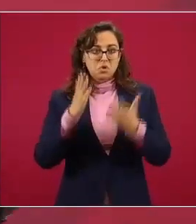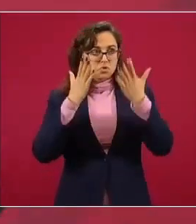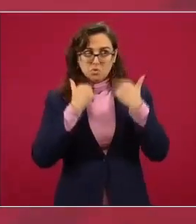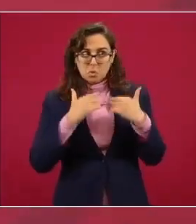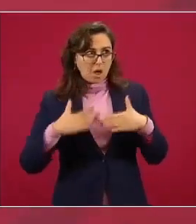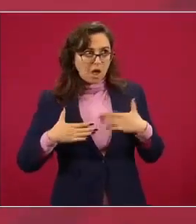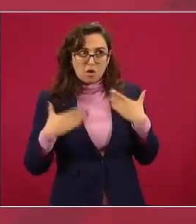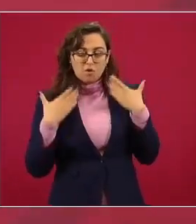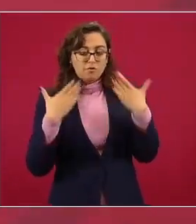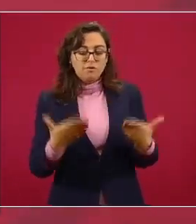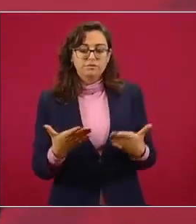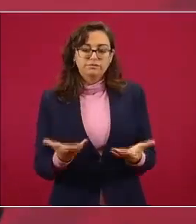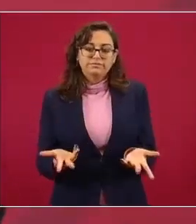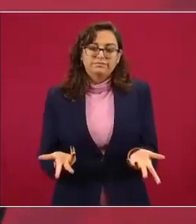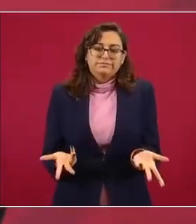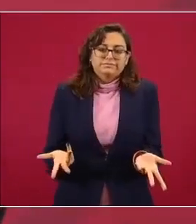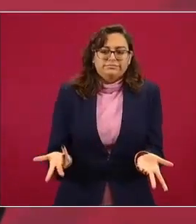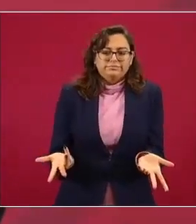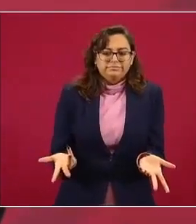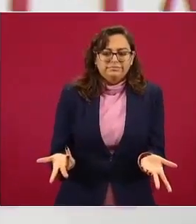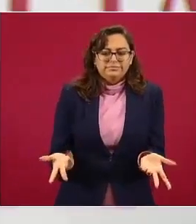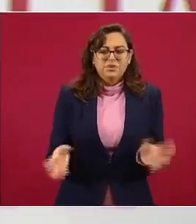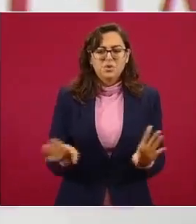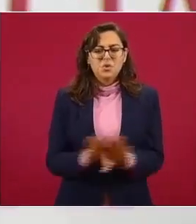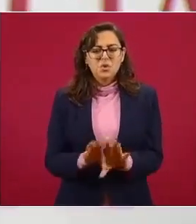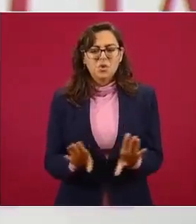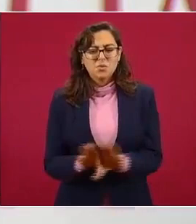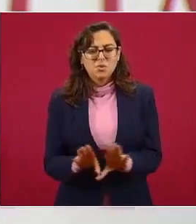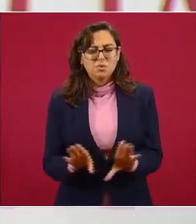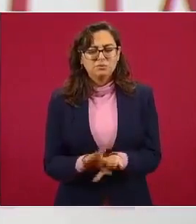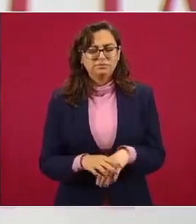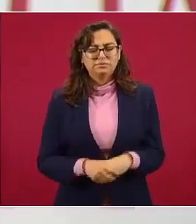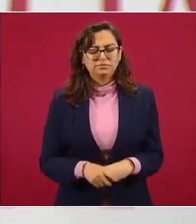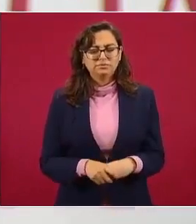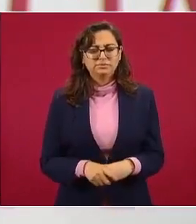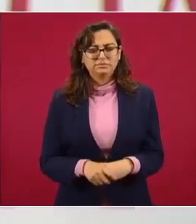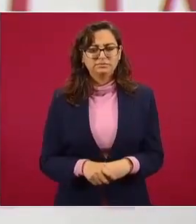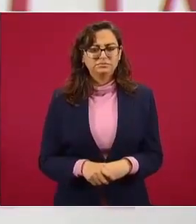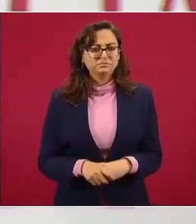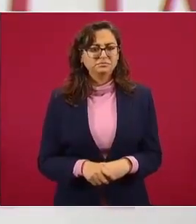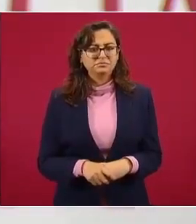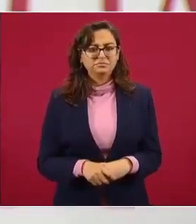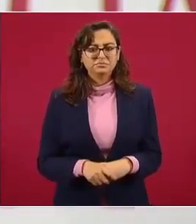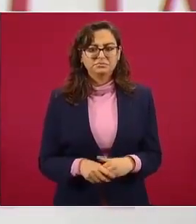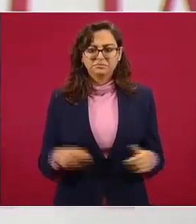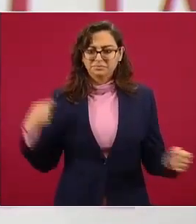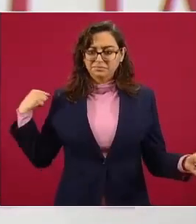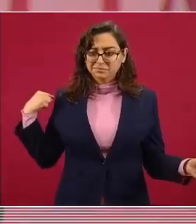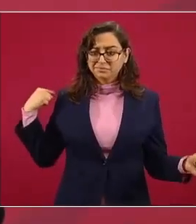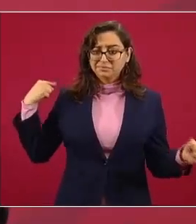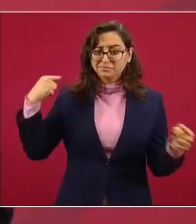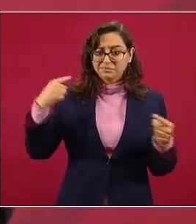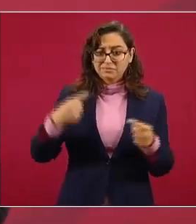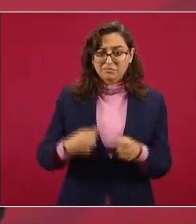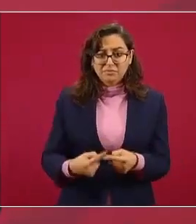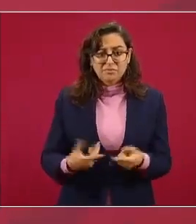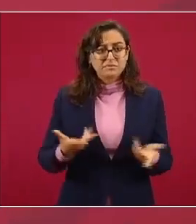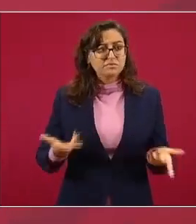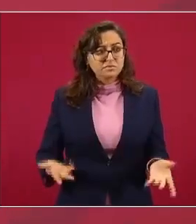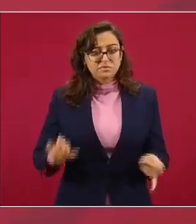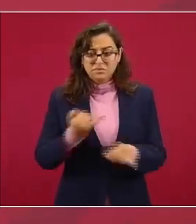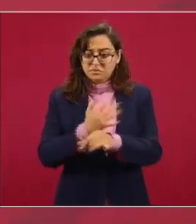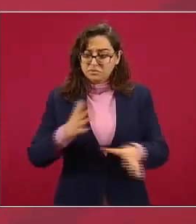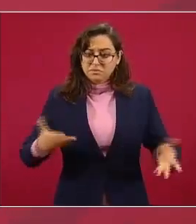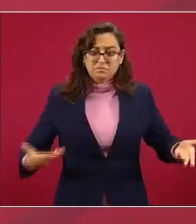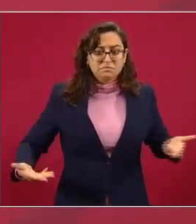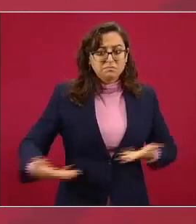los dos países imagínense ustedes cómo podríamos a partir de este momento intercambiar ese